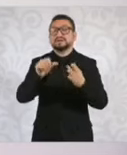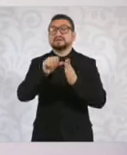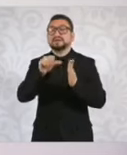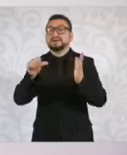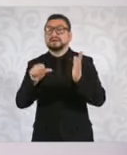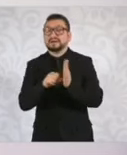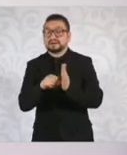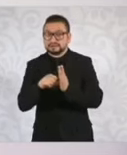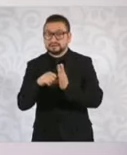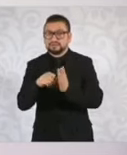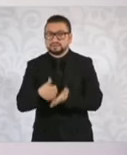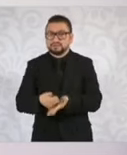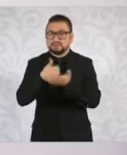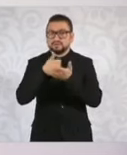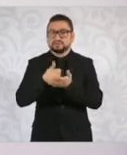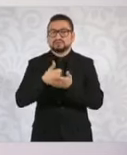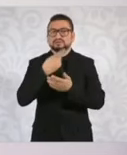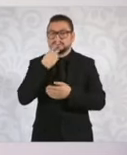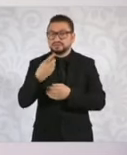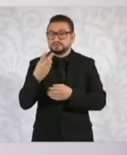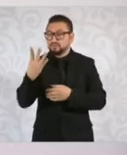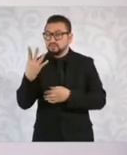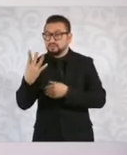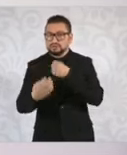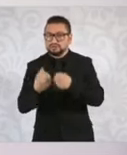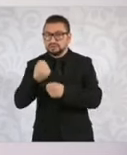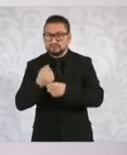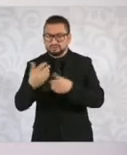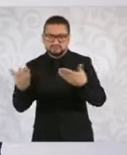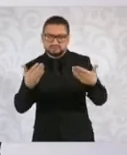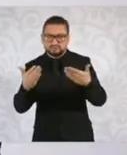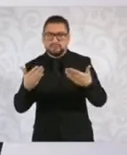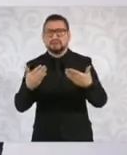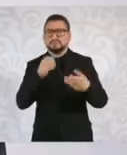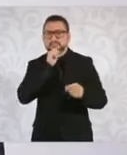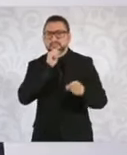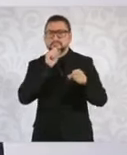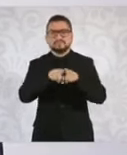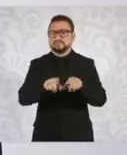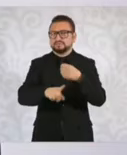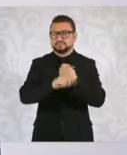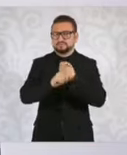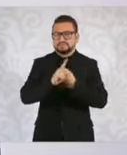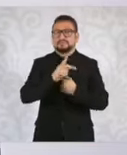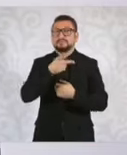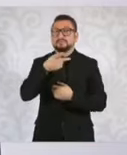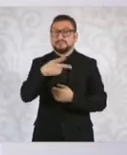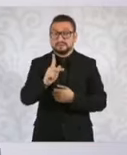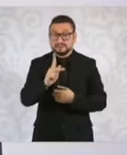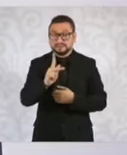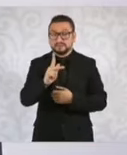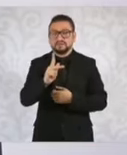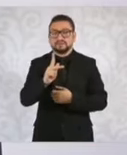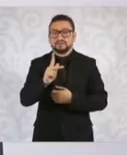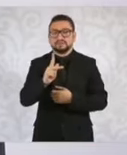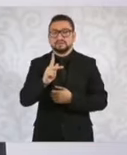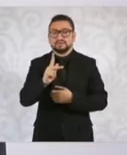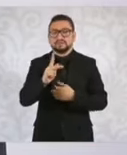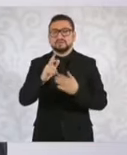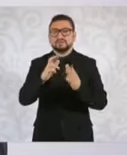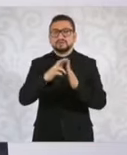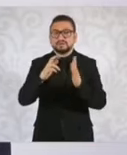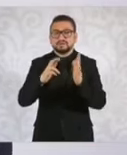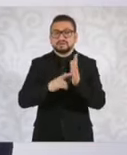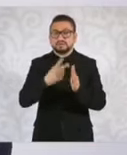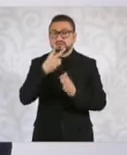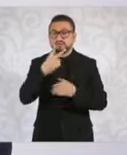prevé, que es cada cuatro años, resuelven la misma problemática. Sin embargo, la regla de dos